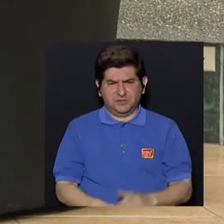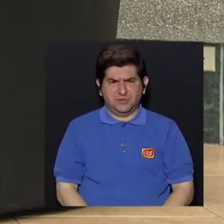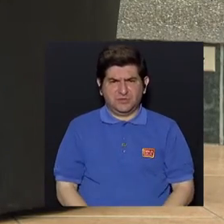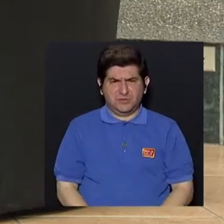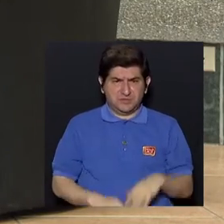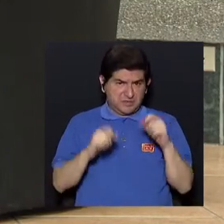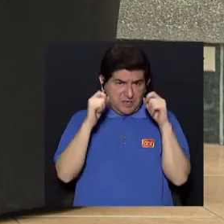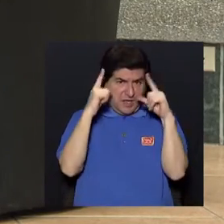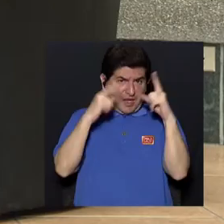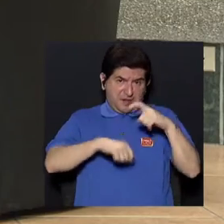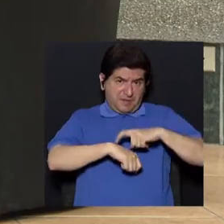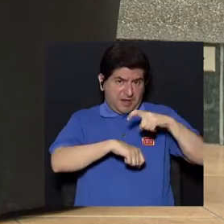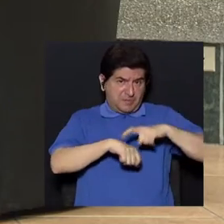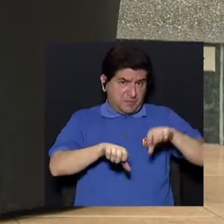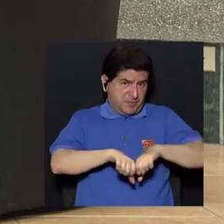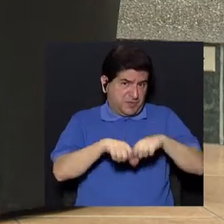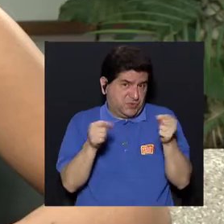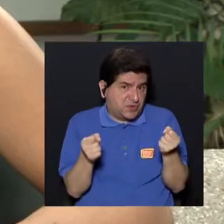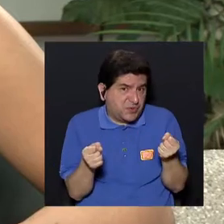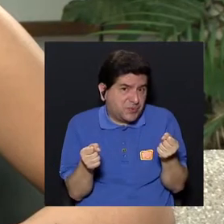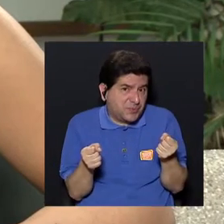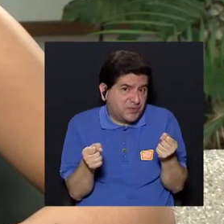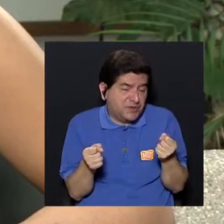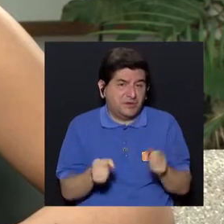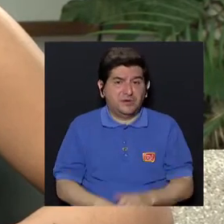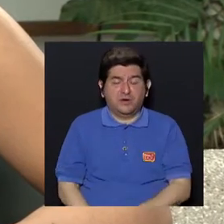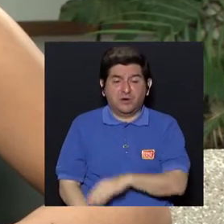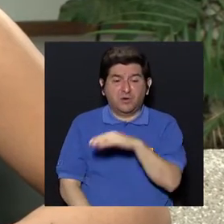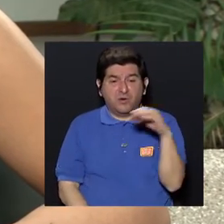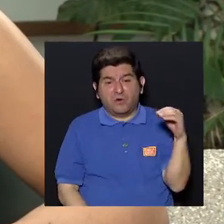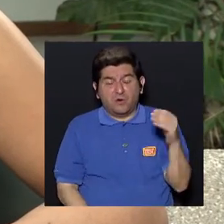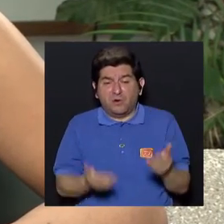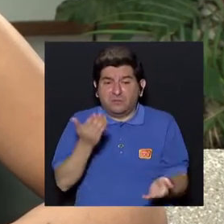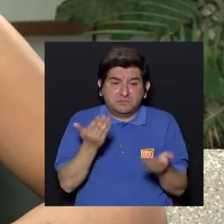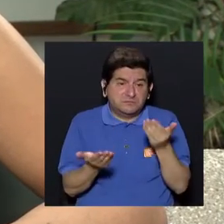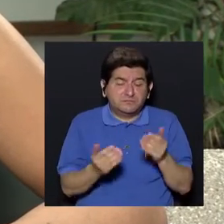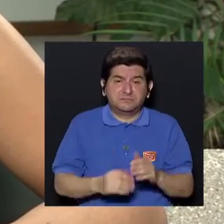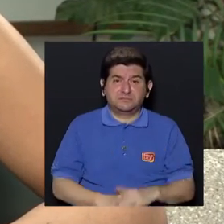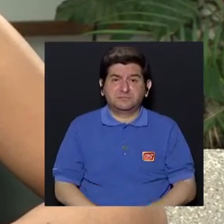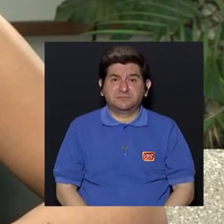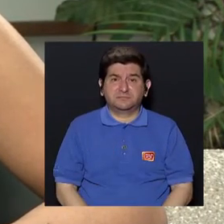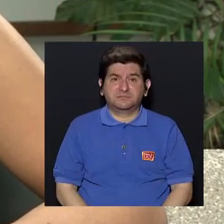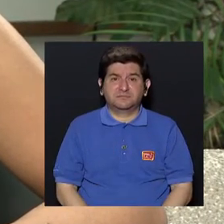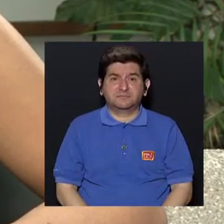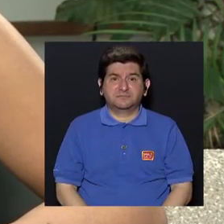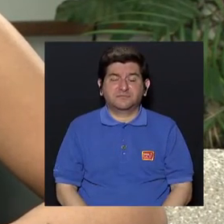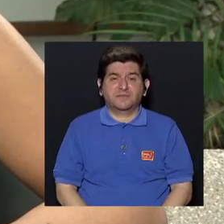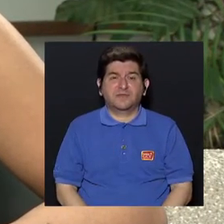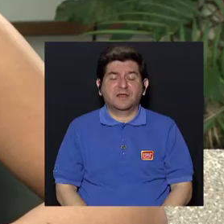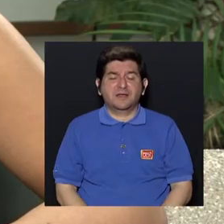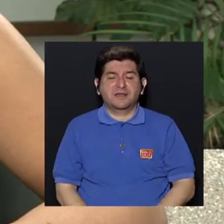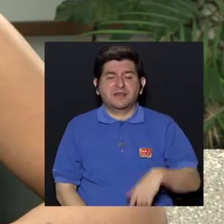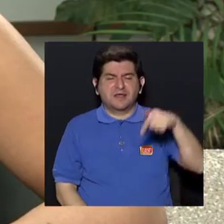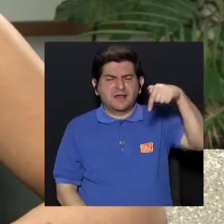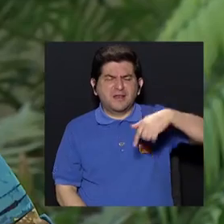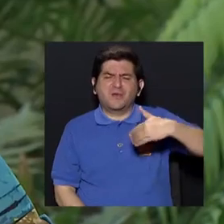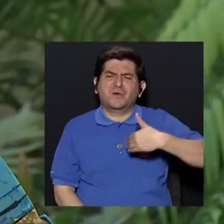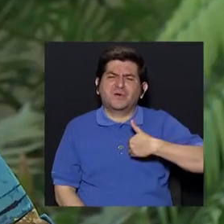digamos, si es alarmante en el momento en que se quiebra o es un efecto Es, digamos, lo que tenemos acá,